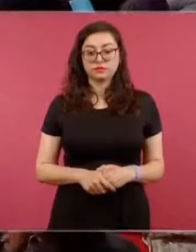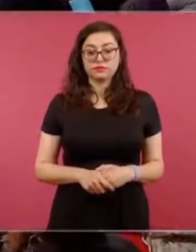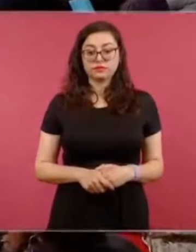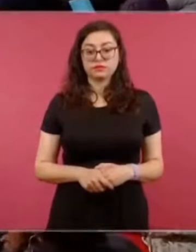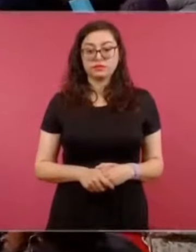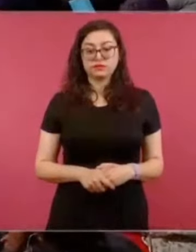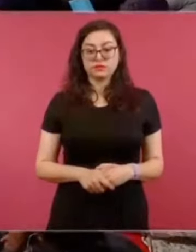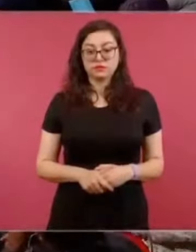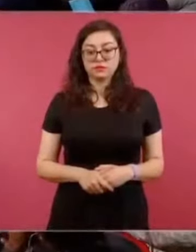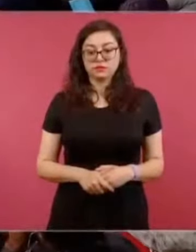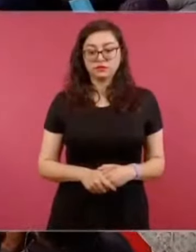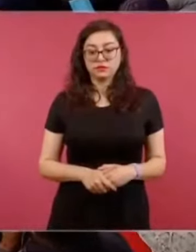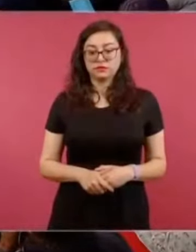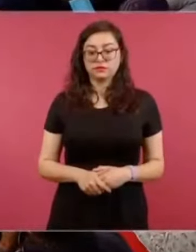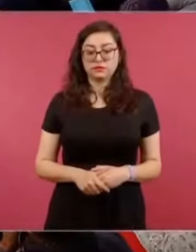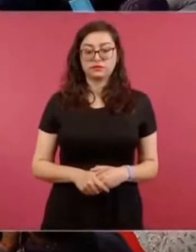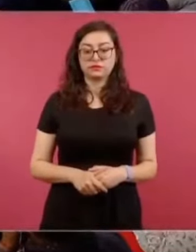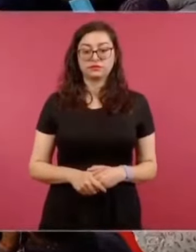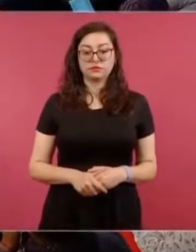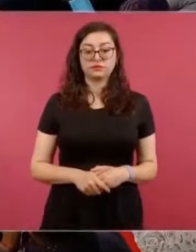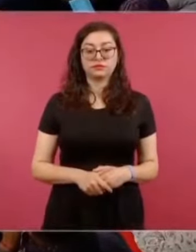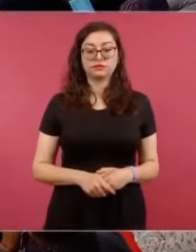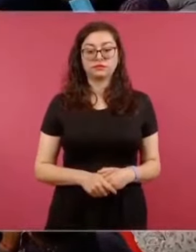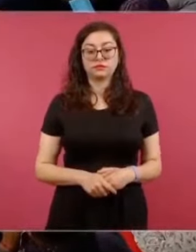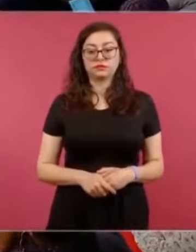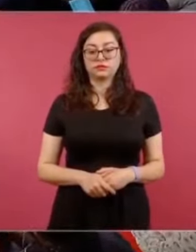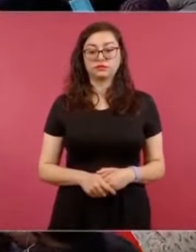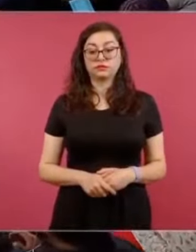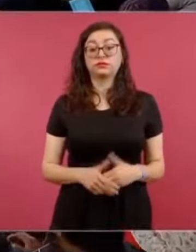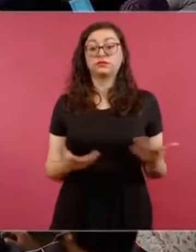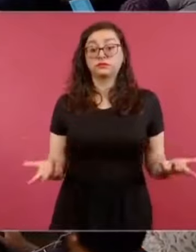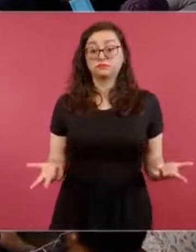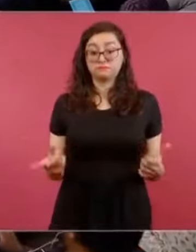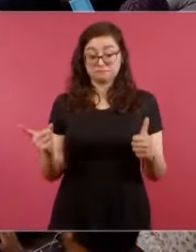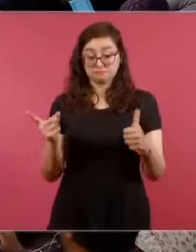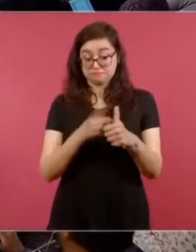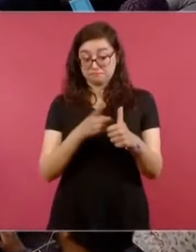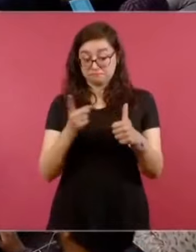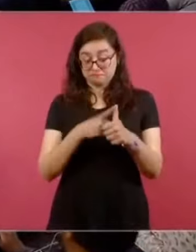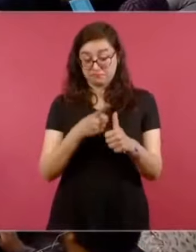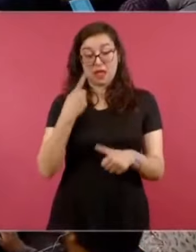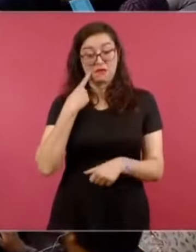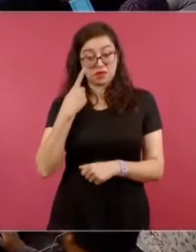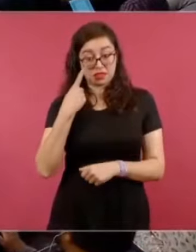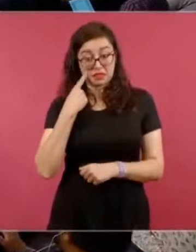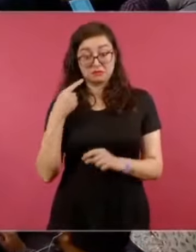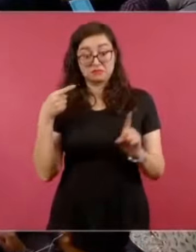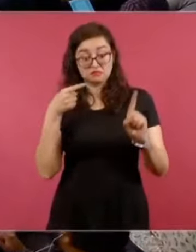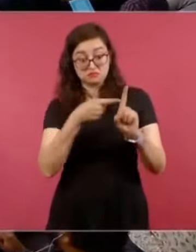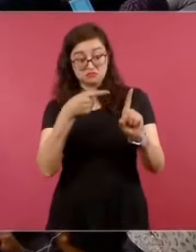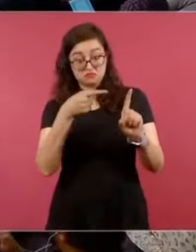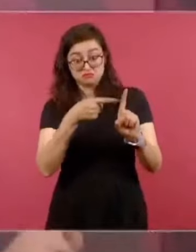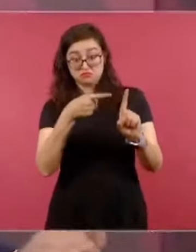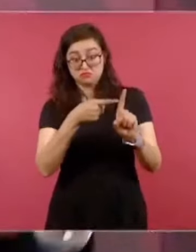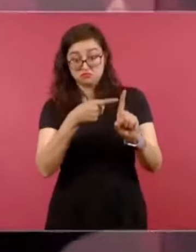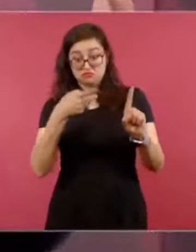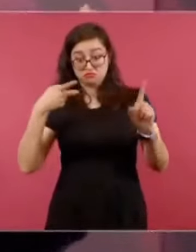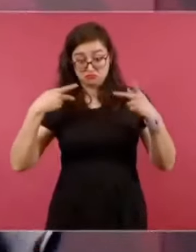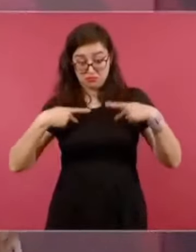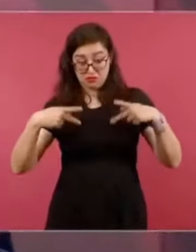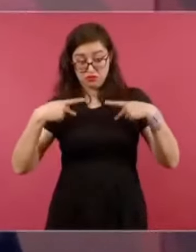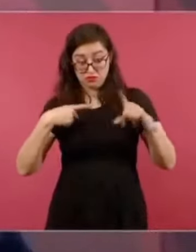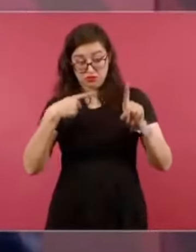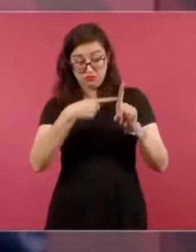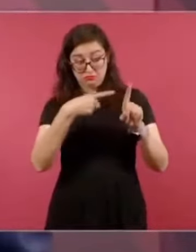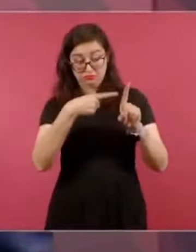se somete al escrutinio público, una elección es para eso.